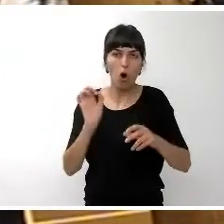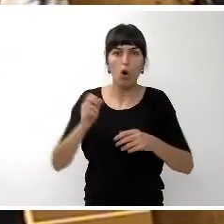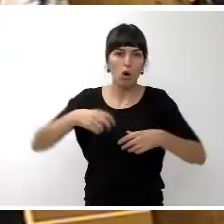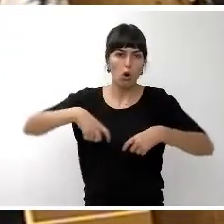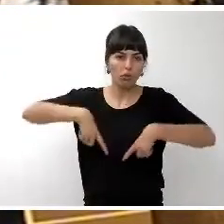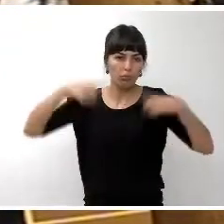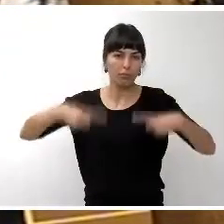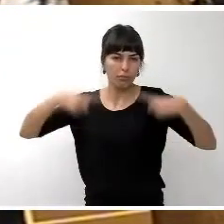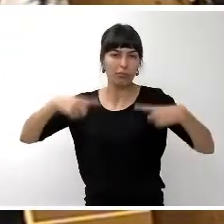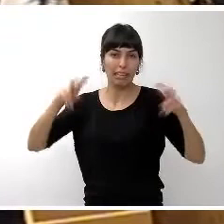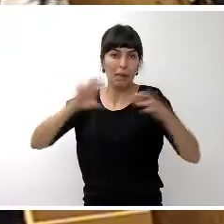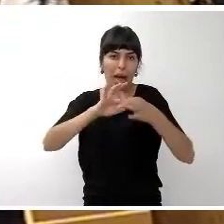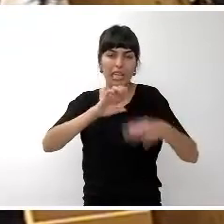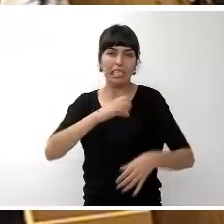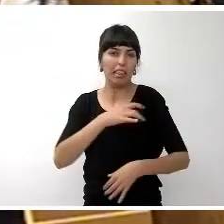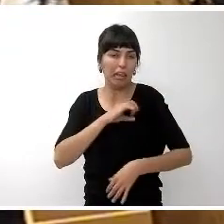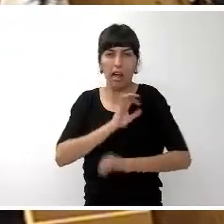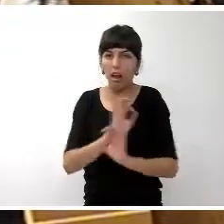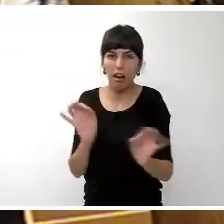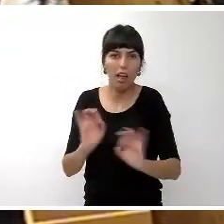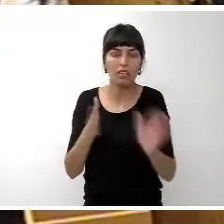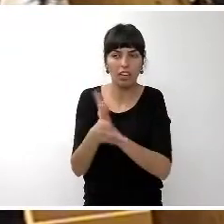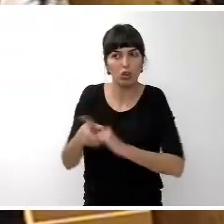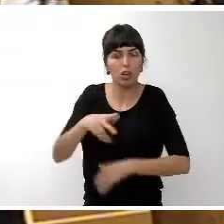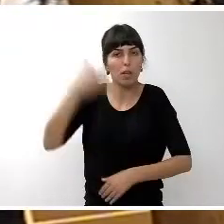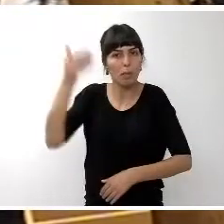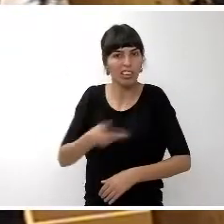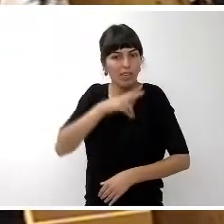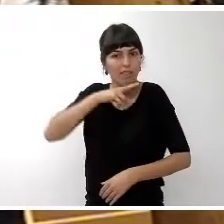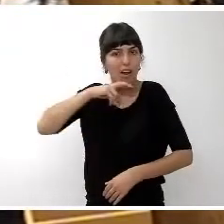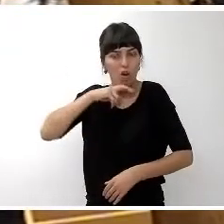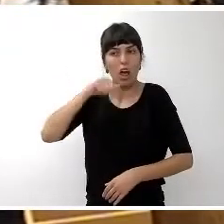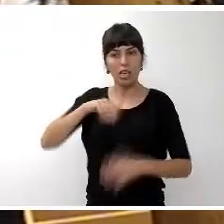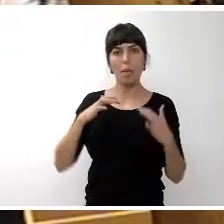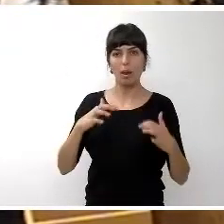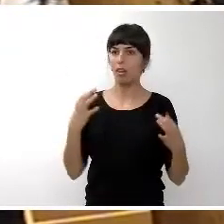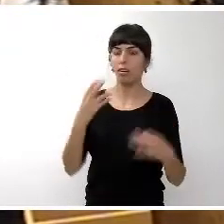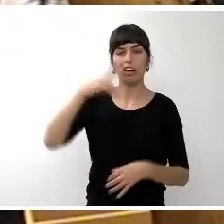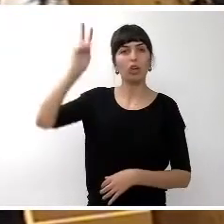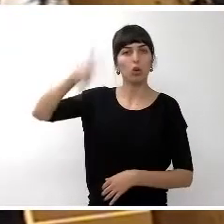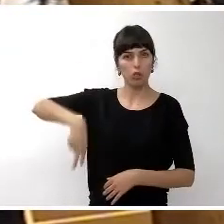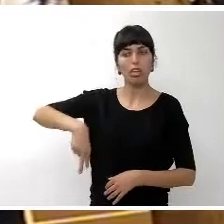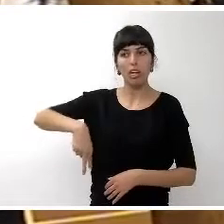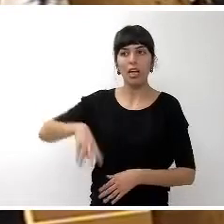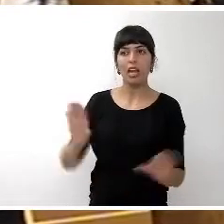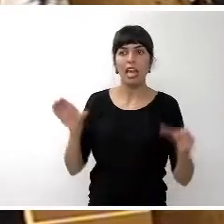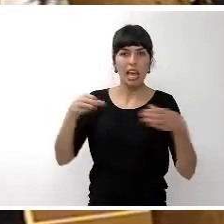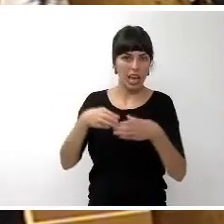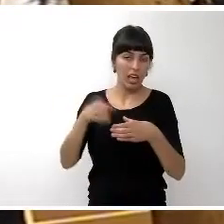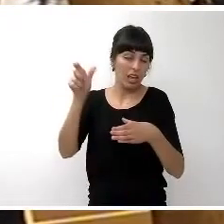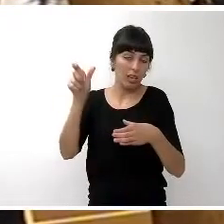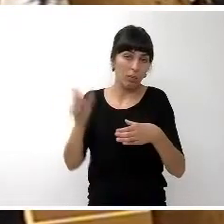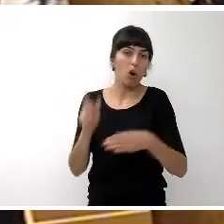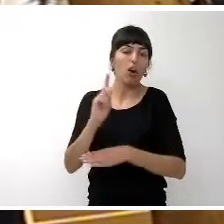que eso tiene un valor que en este Pleno conviene reconocer. A todo el equipo que lidera permítanme llamarla Loli